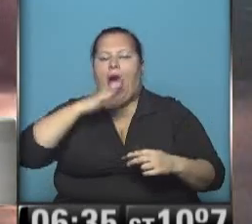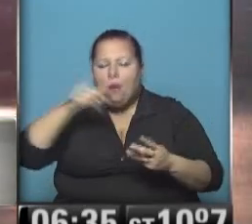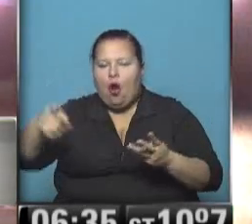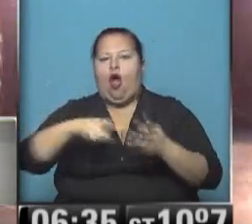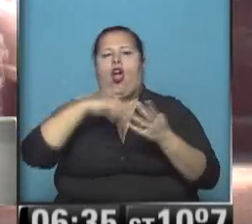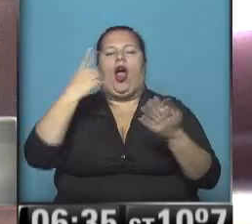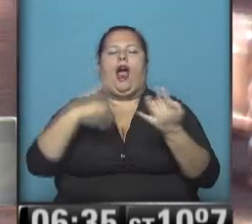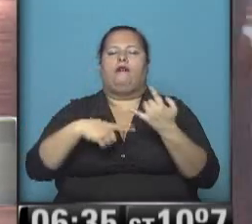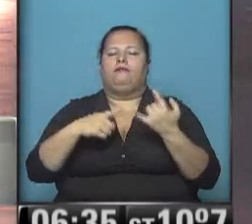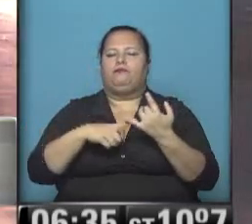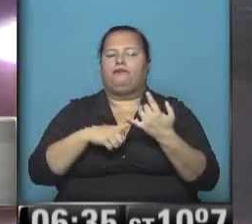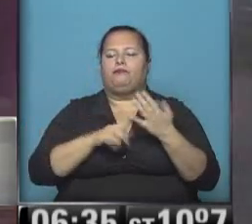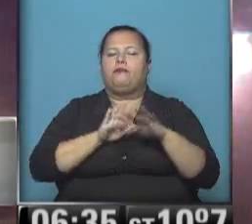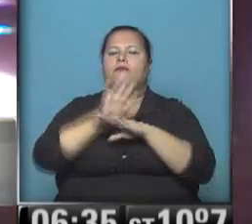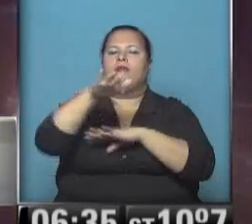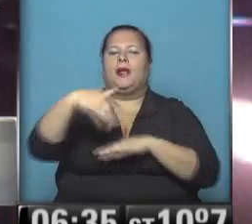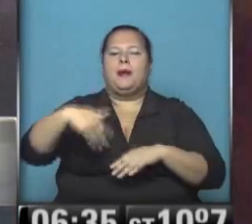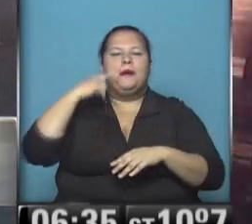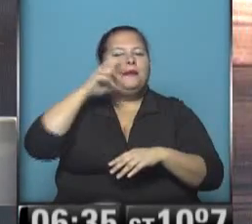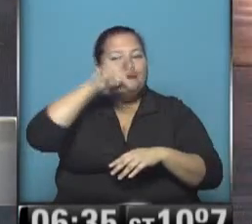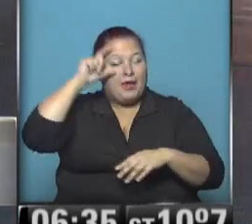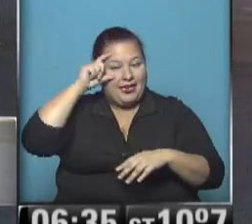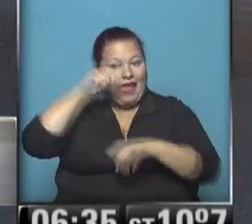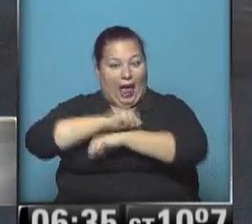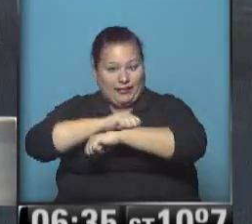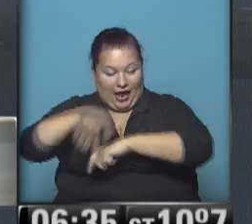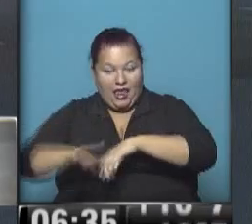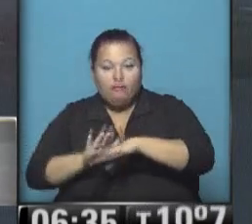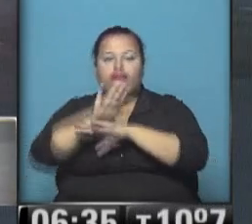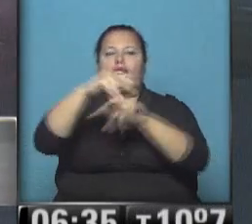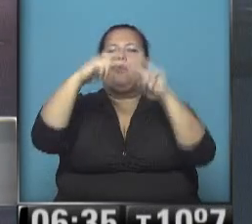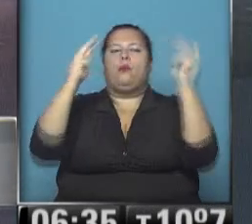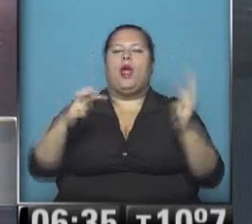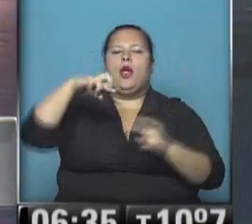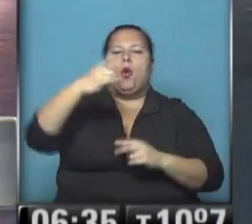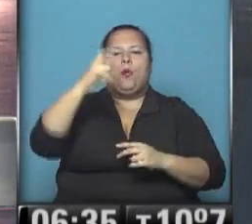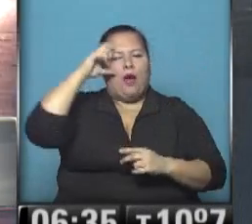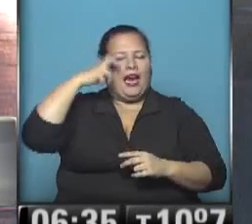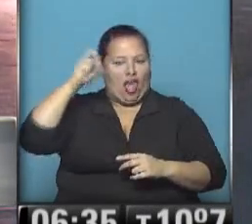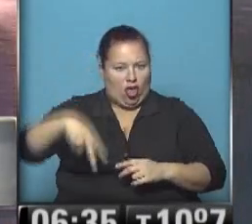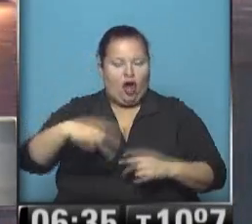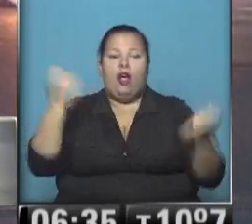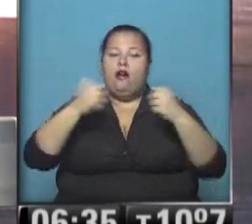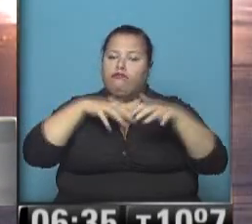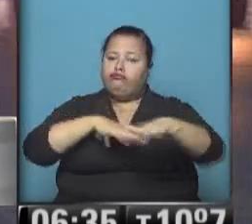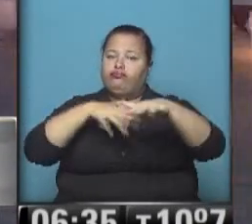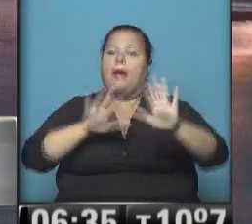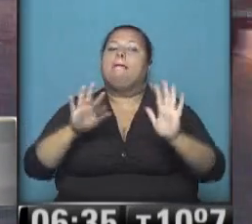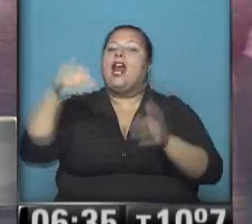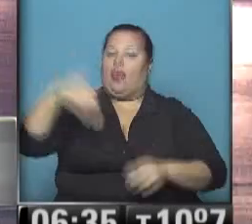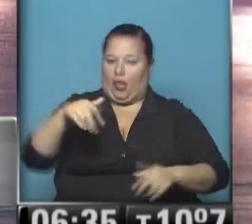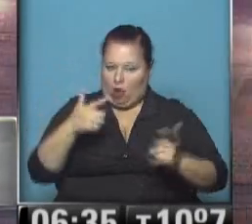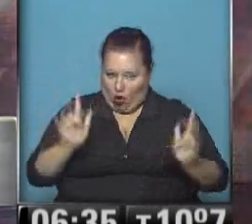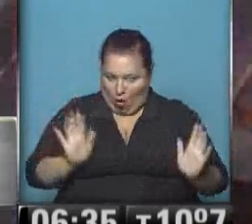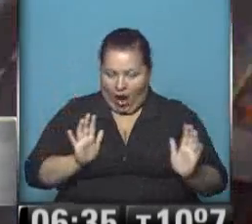lo que es la entrada por Mitre desde Avellaneda, Puente Fuirredón el tránsito es intenso pero sin ninguna demora